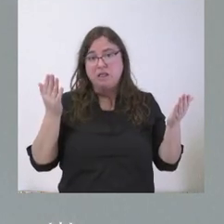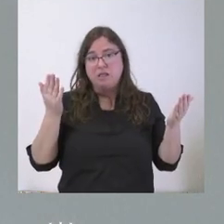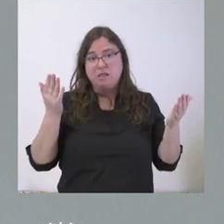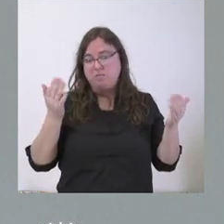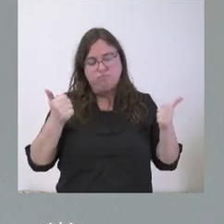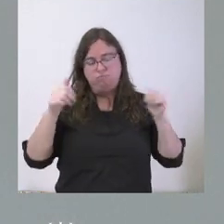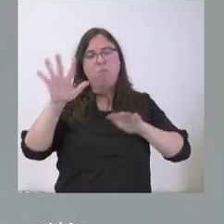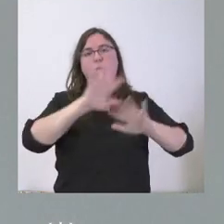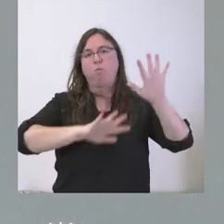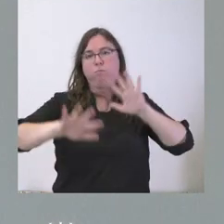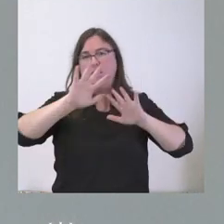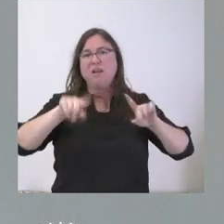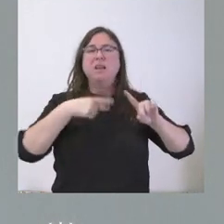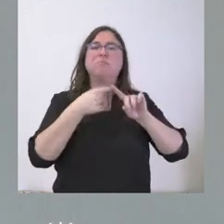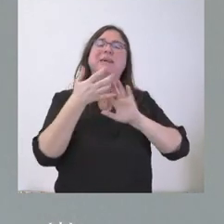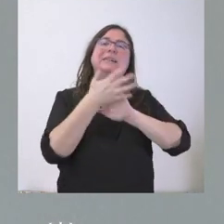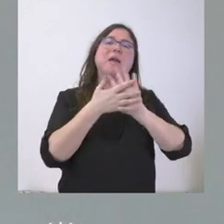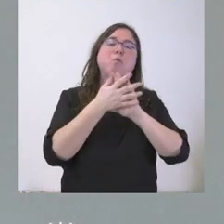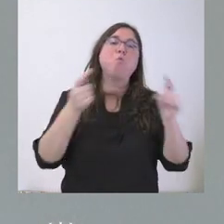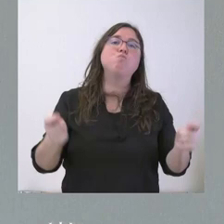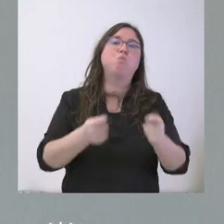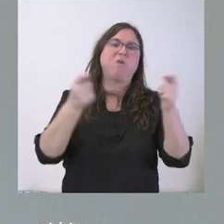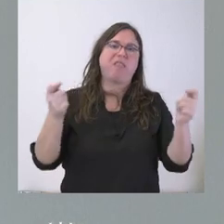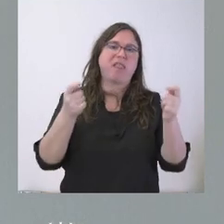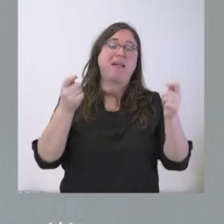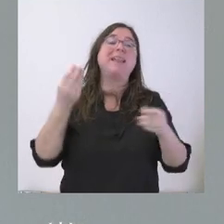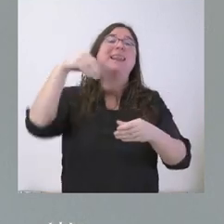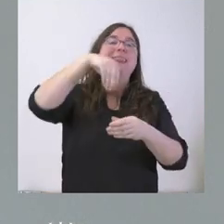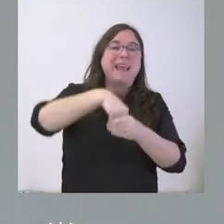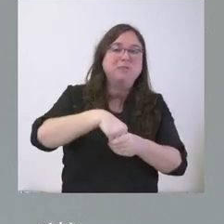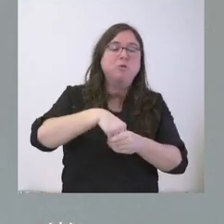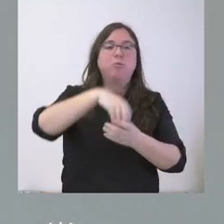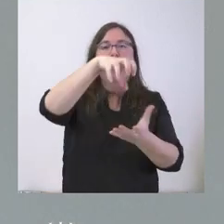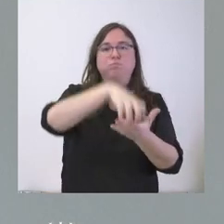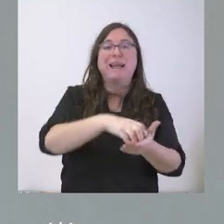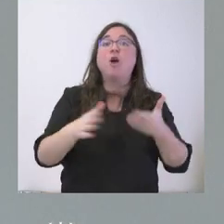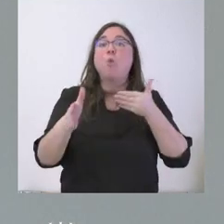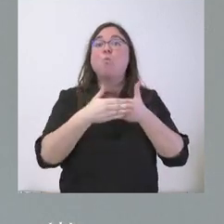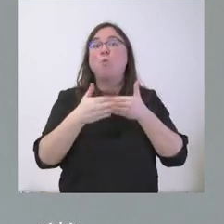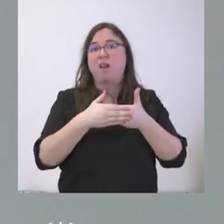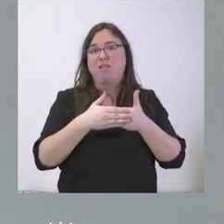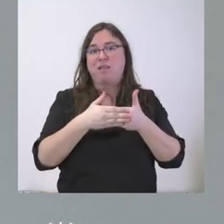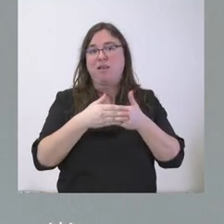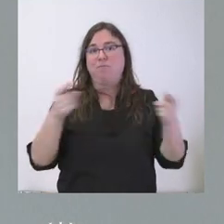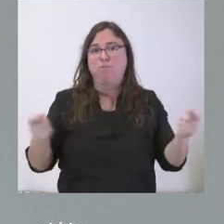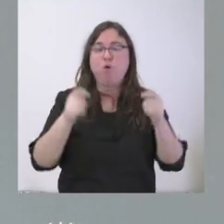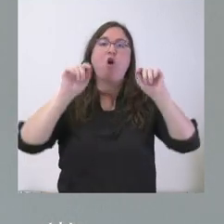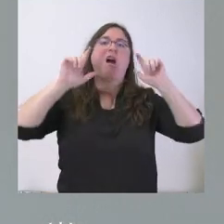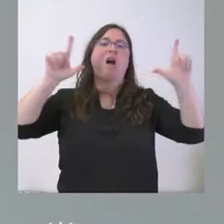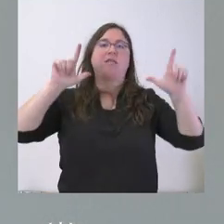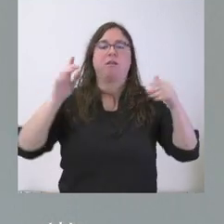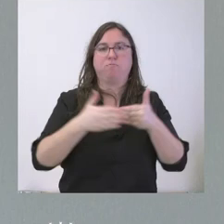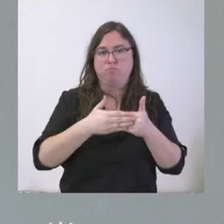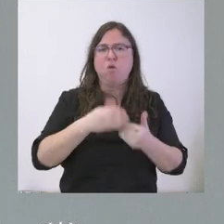complicado. Y hablamos de publicidad a que se establecen los propios establecimientos en las puertas del establecimiento o en los carteles del establecimiento,